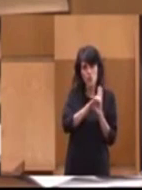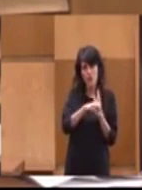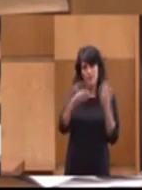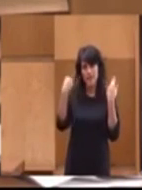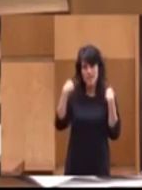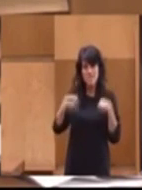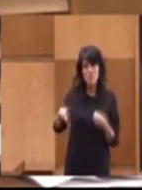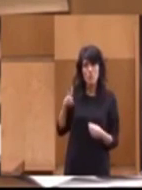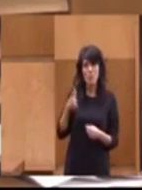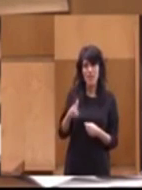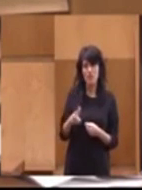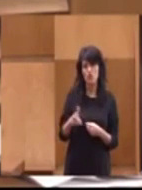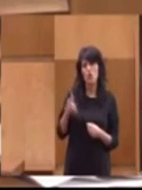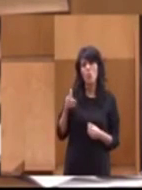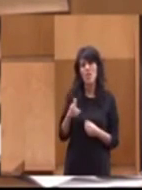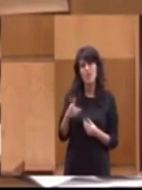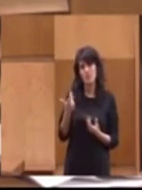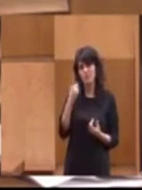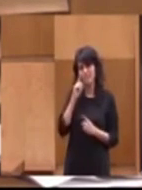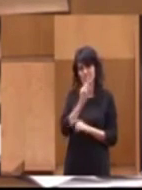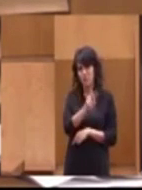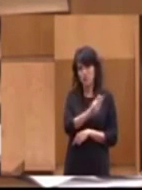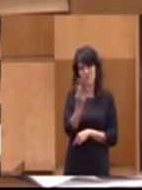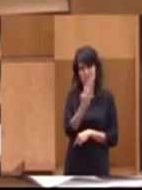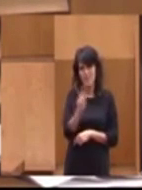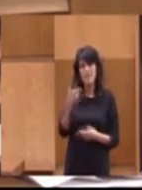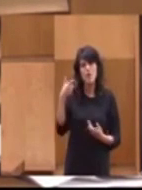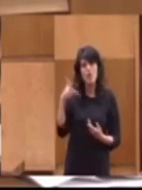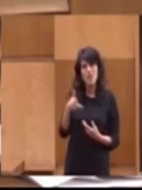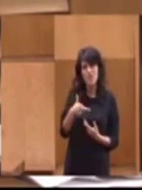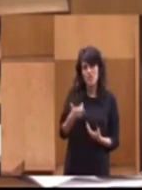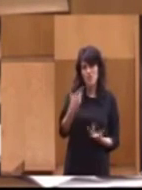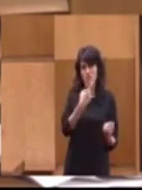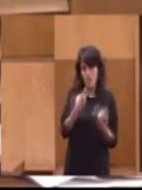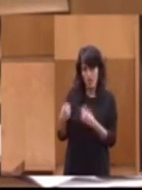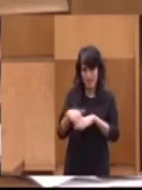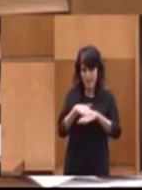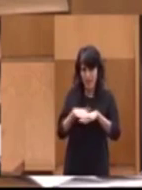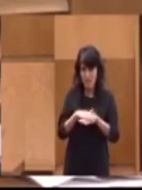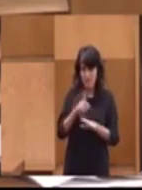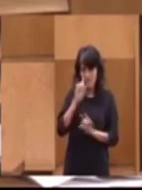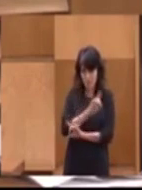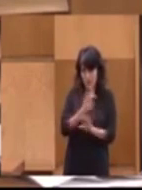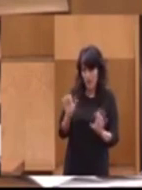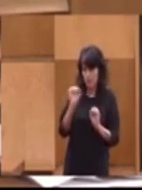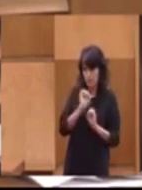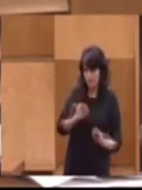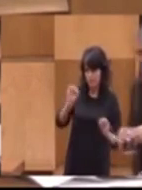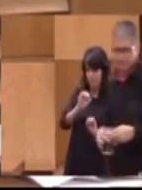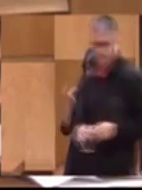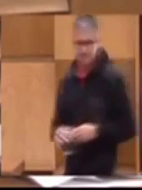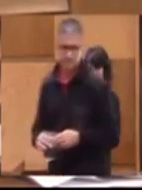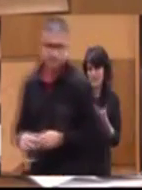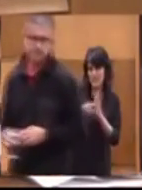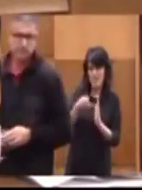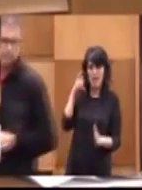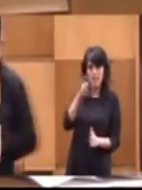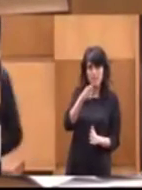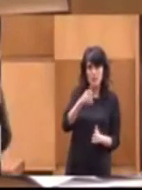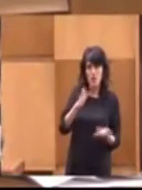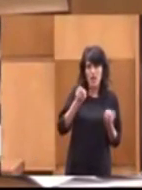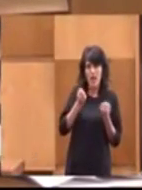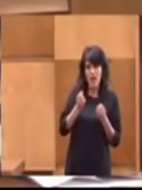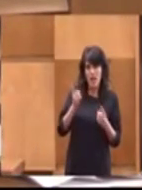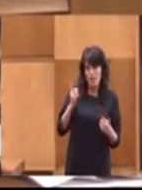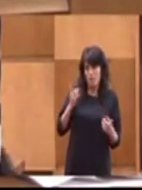este derecho, es un derecho subjetivo y que es un derecho fundamental. Claro que hay que blindar el sistema de pensiones ante las agresiones, ante los